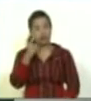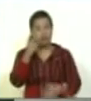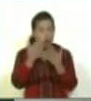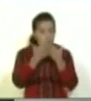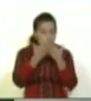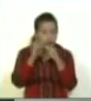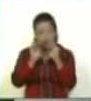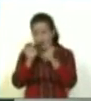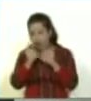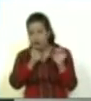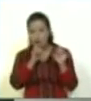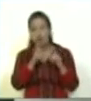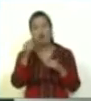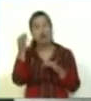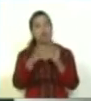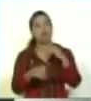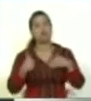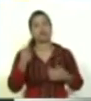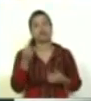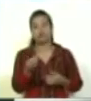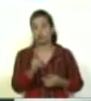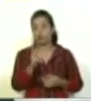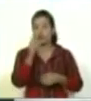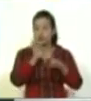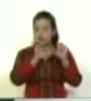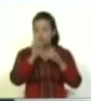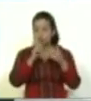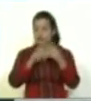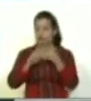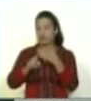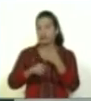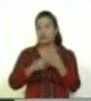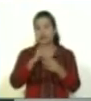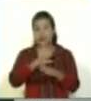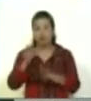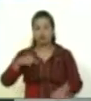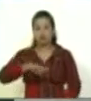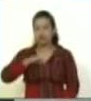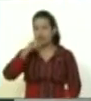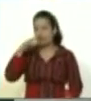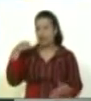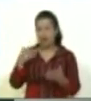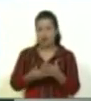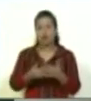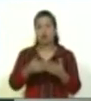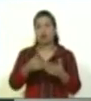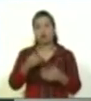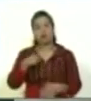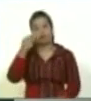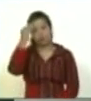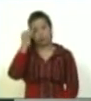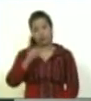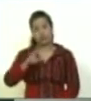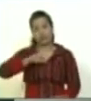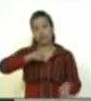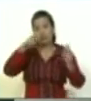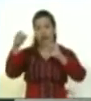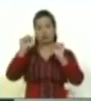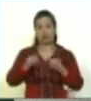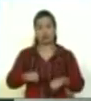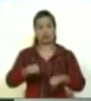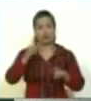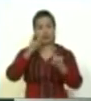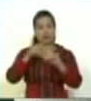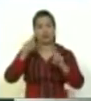estudiar, un mundo en el que hay que meterse en una serie de ecuaciones en el que nosotros lo hemos estado haciendo este año y por eso es que nos estamos dando este salto cualitativo hacia la